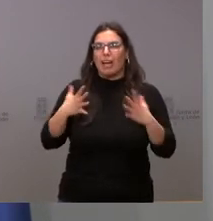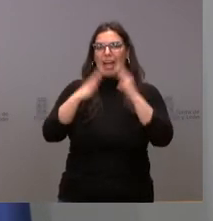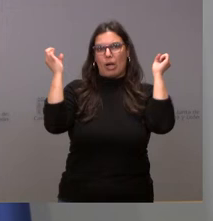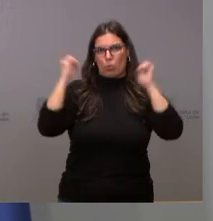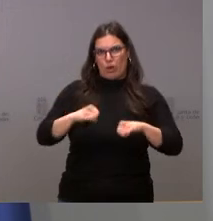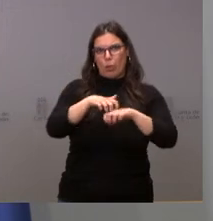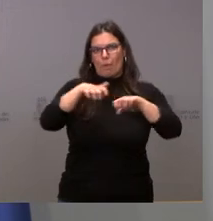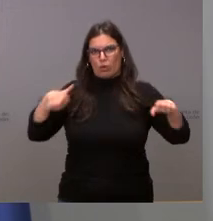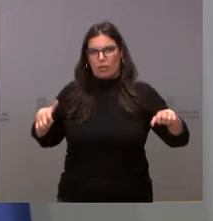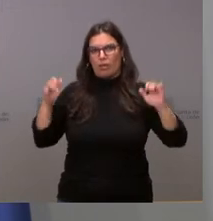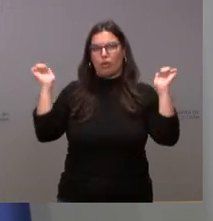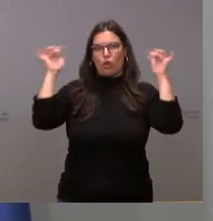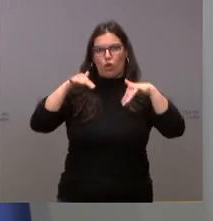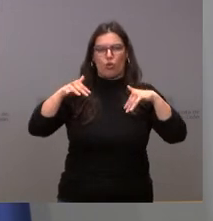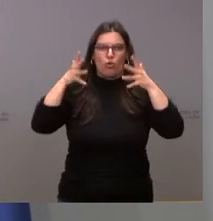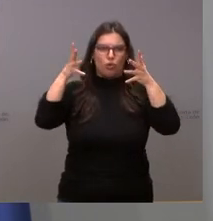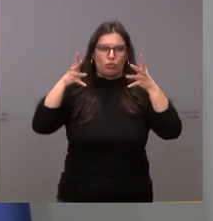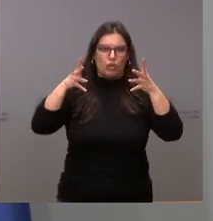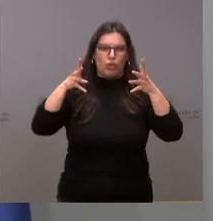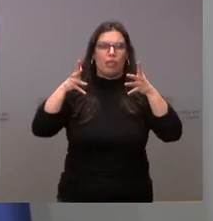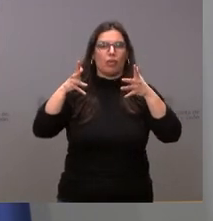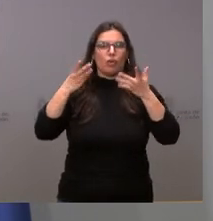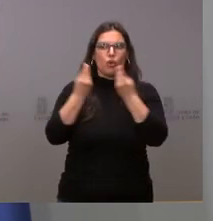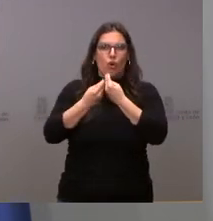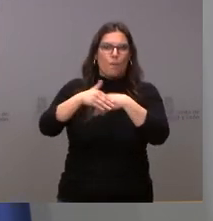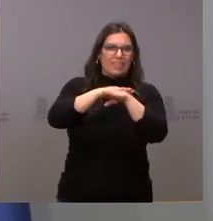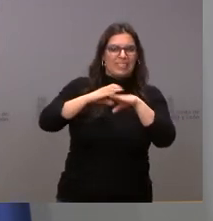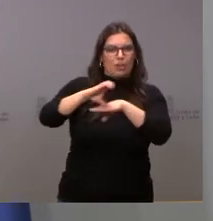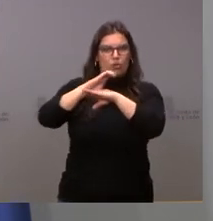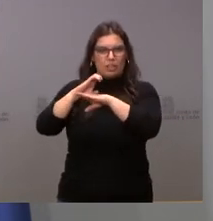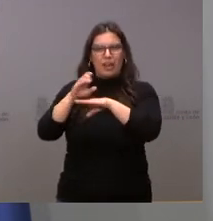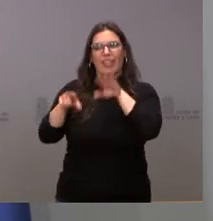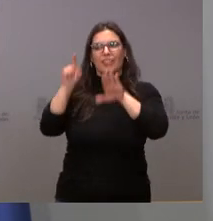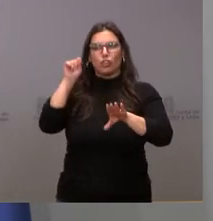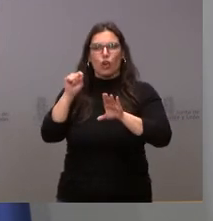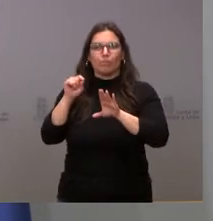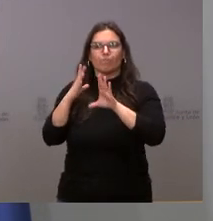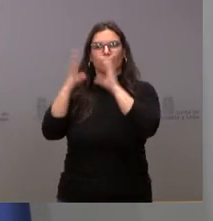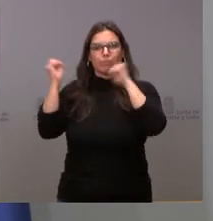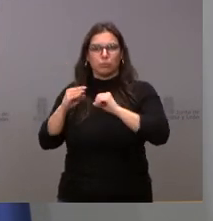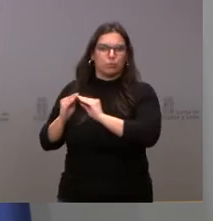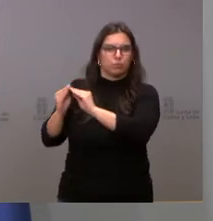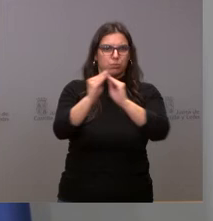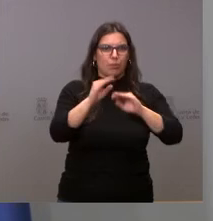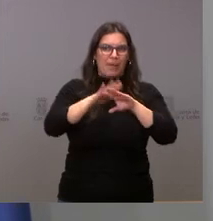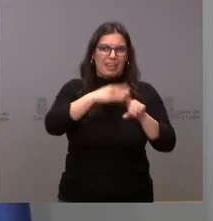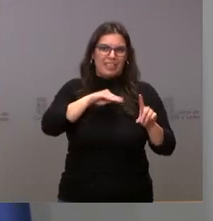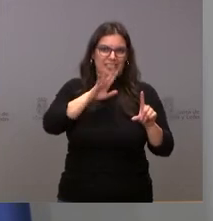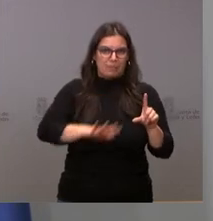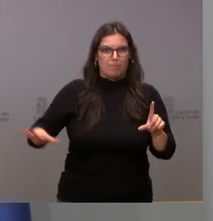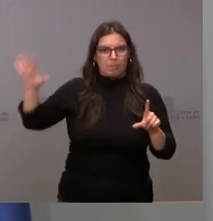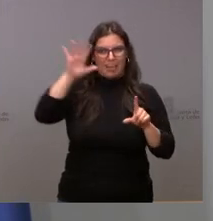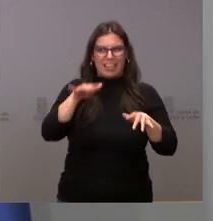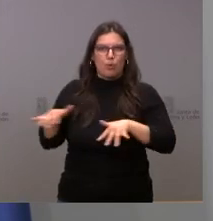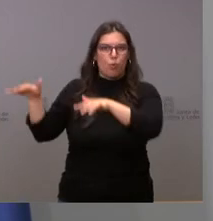Consejo Interterritorial del Sistema Nacional de Salud y que se plantee una decisión conjunta para el ámbito nacional y, por tanto, que el